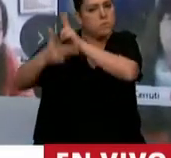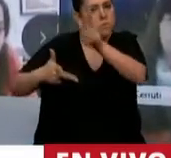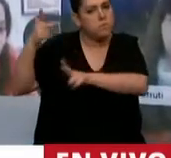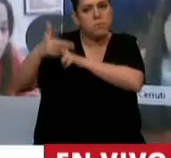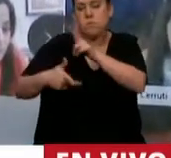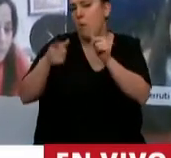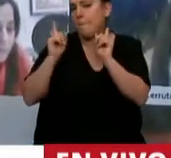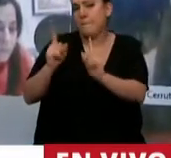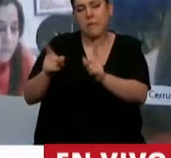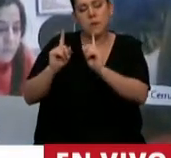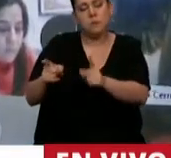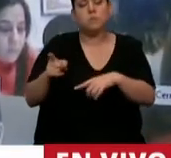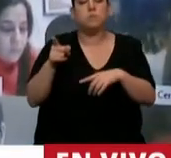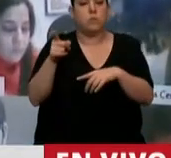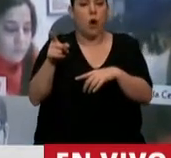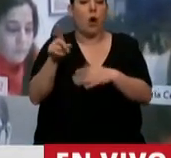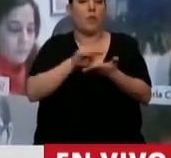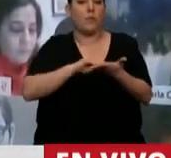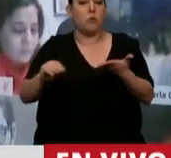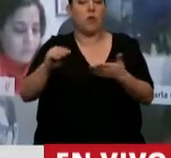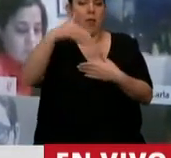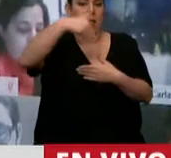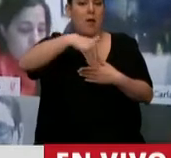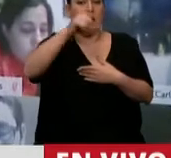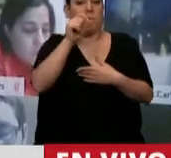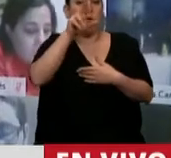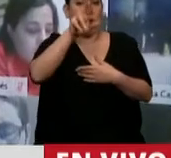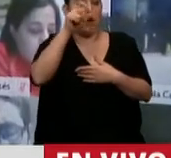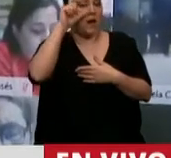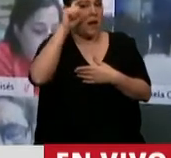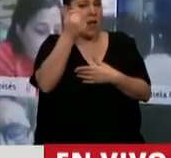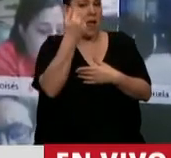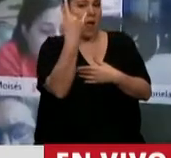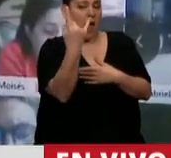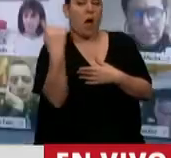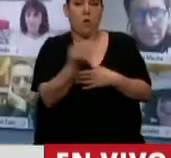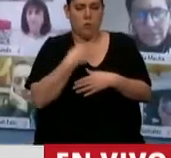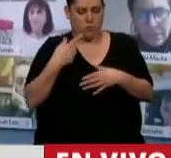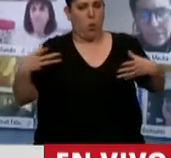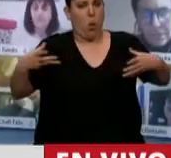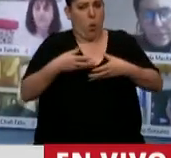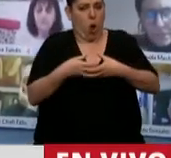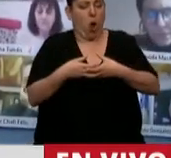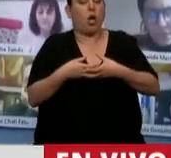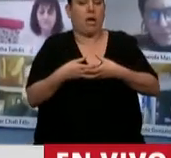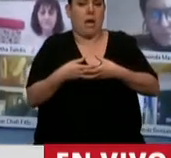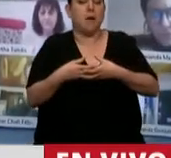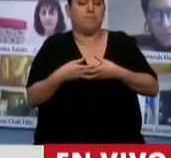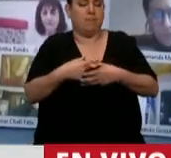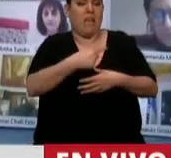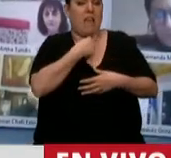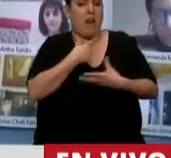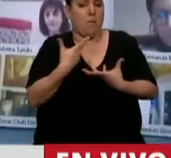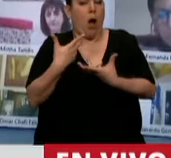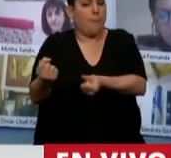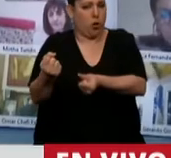que la diputada Moró, desde nuestro bloque de Unidad de Equidad Federal para el Desarrollo, desde el bloque, queremos